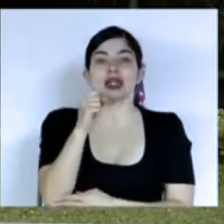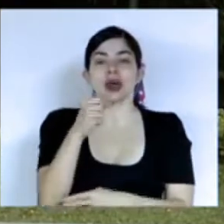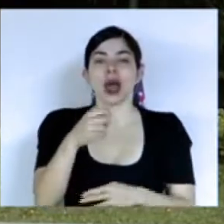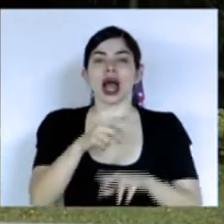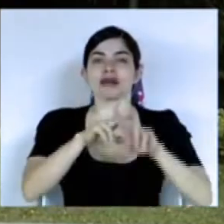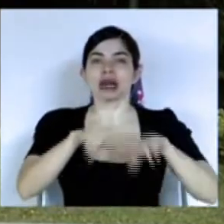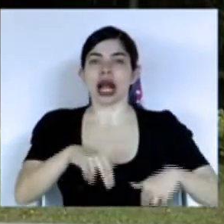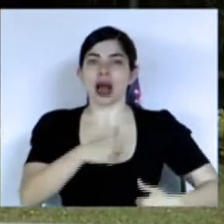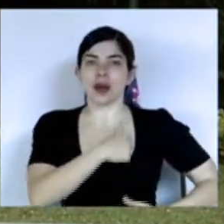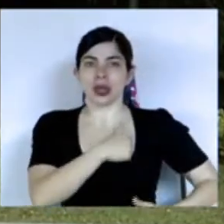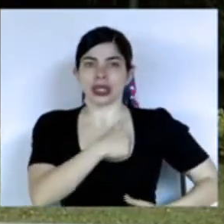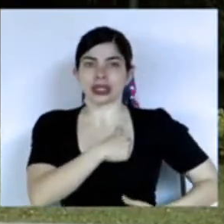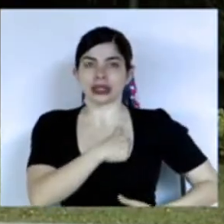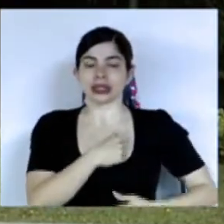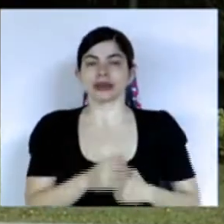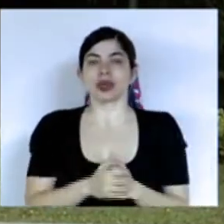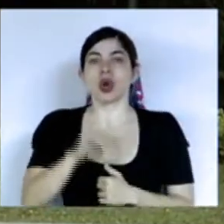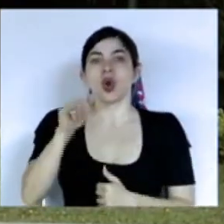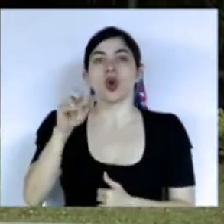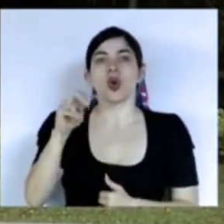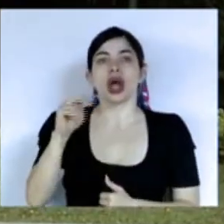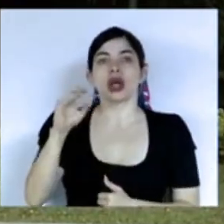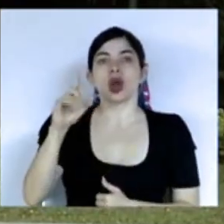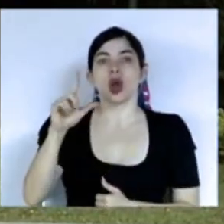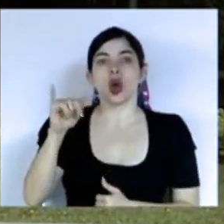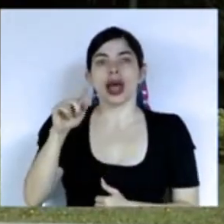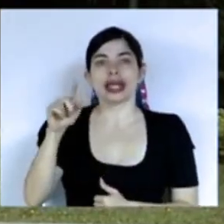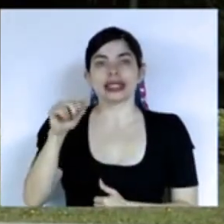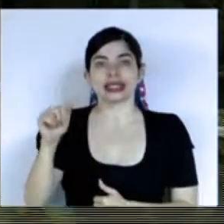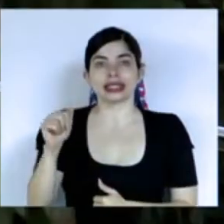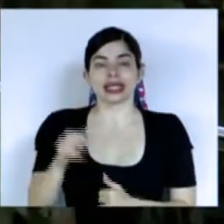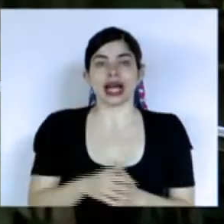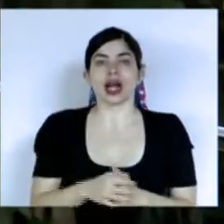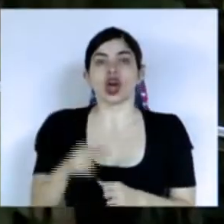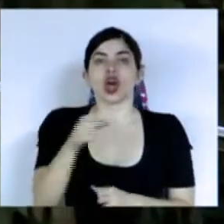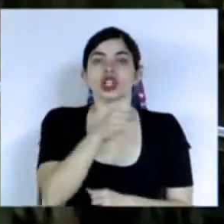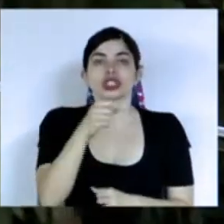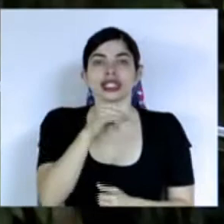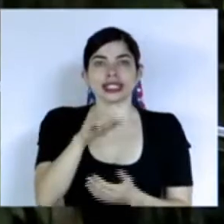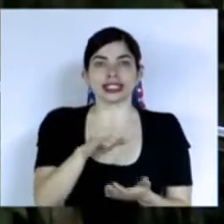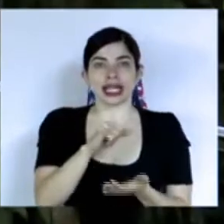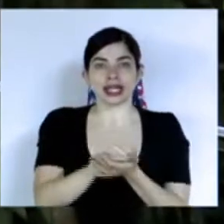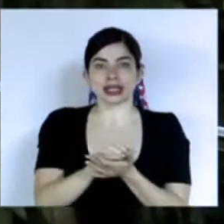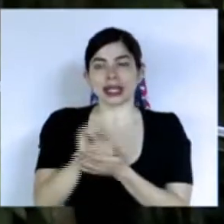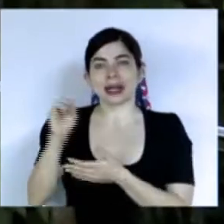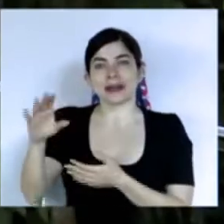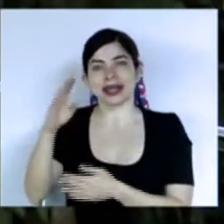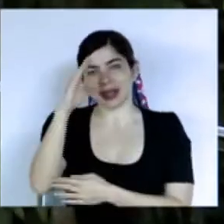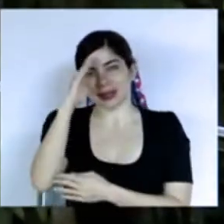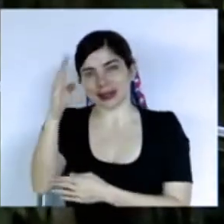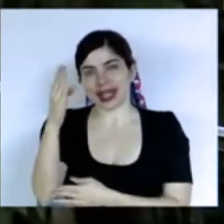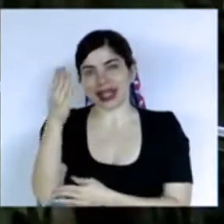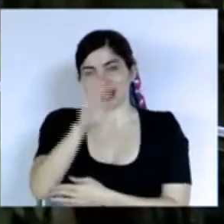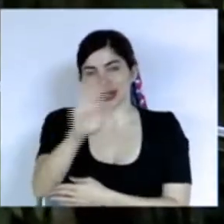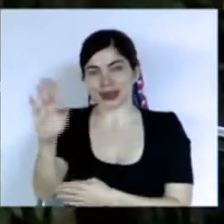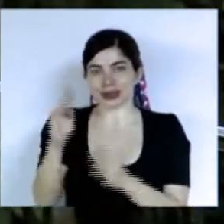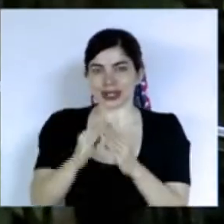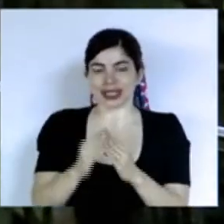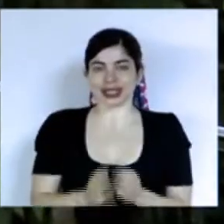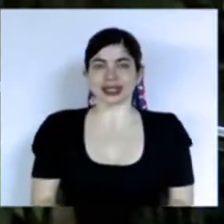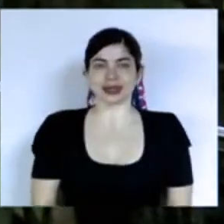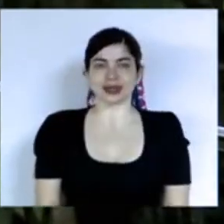a cargo del maestro Juan Loaiza y la banda de conciertos de San José a quienes les enviamos también un caluroso saludos a sus hogares